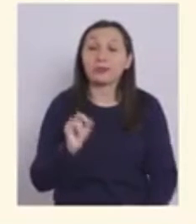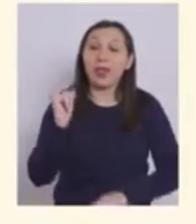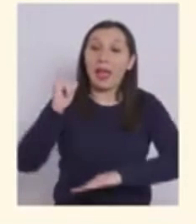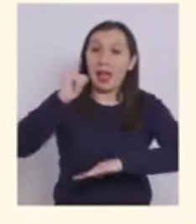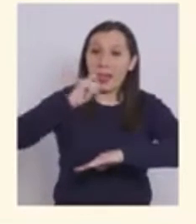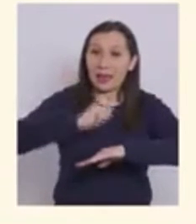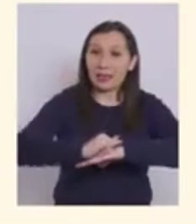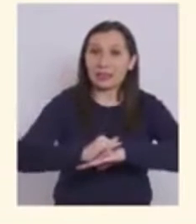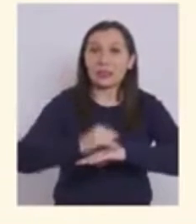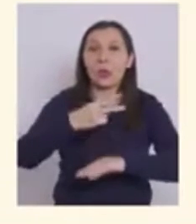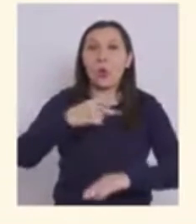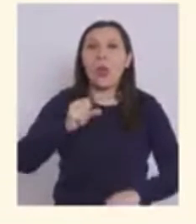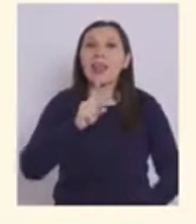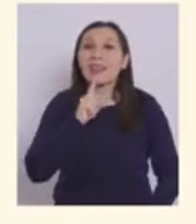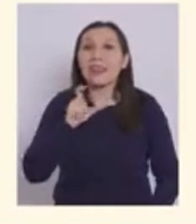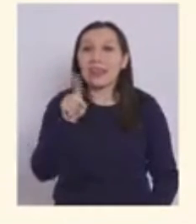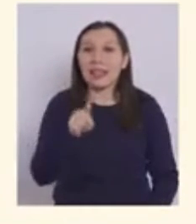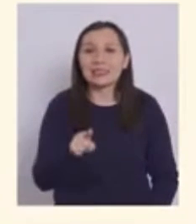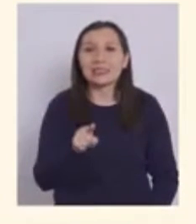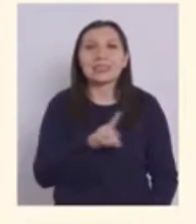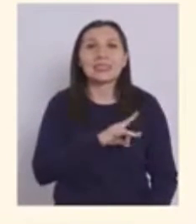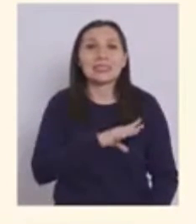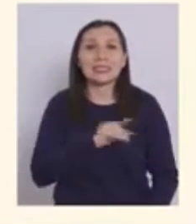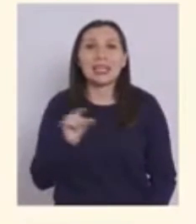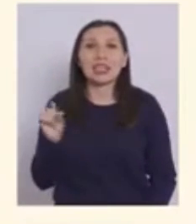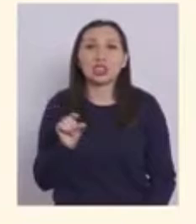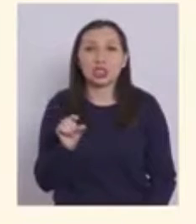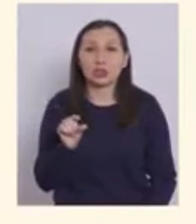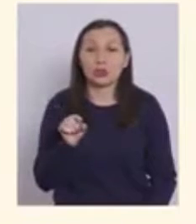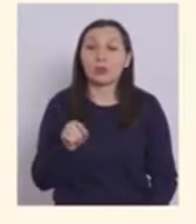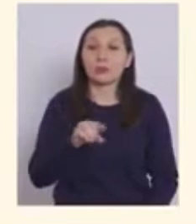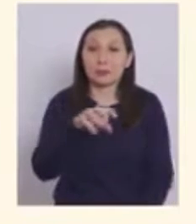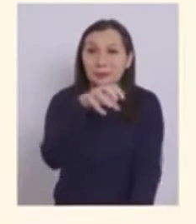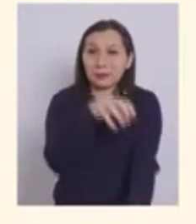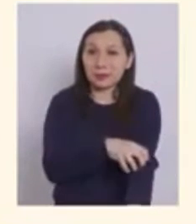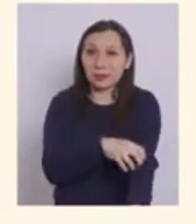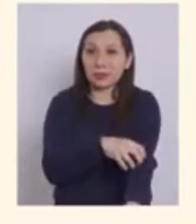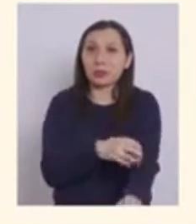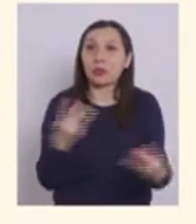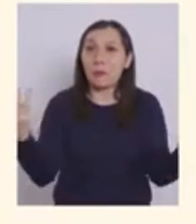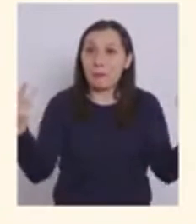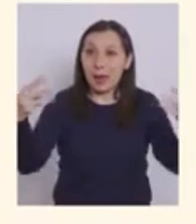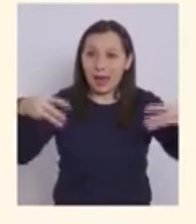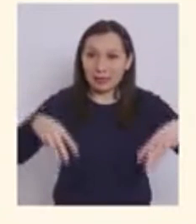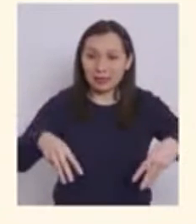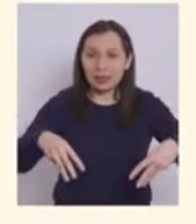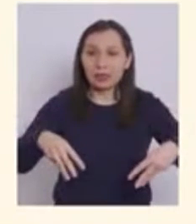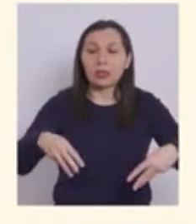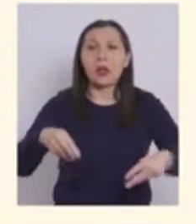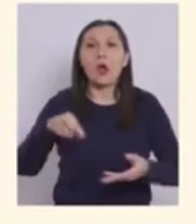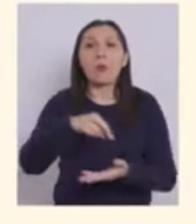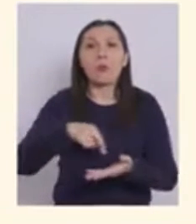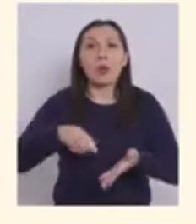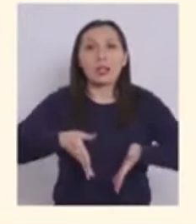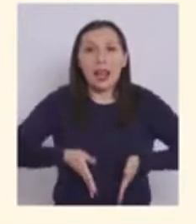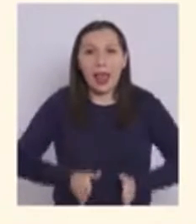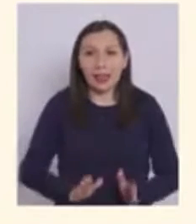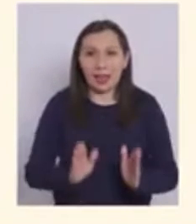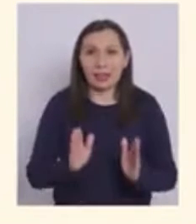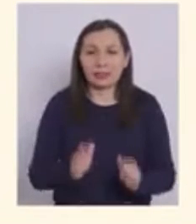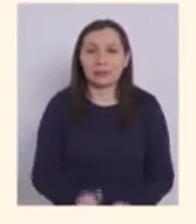región de Aysén, Guaitecas y Chile Chico En la región de Magallanes, Puerto